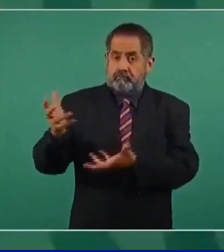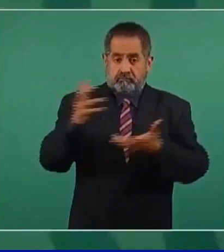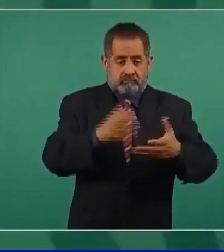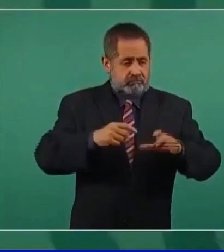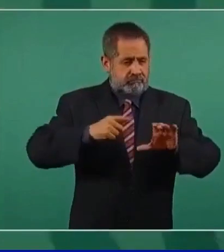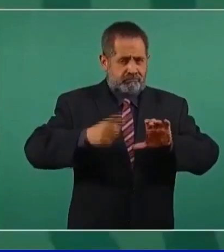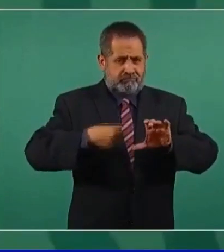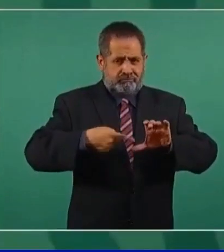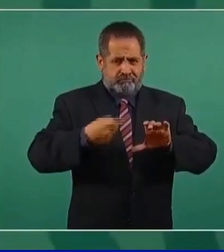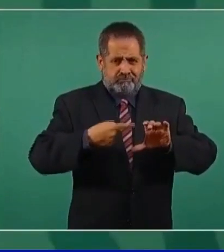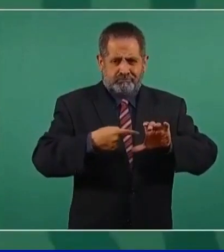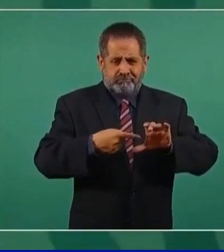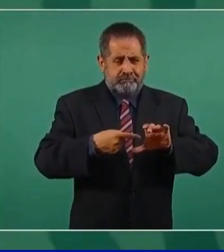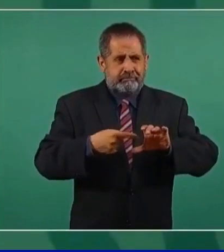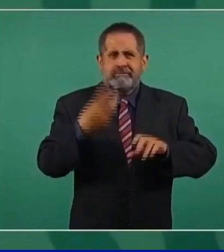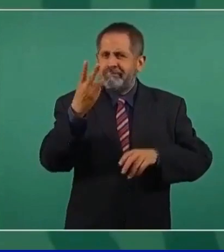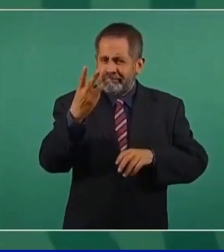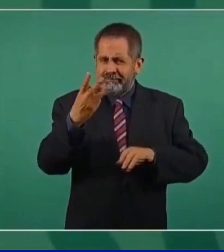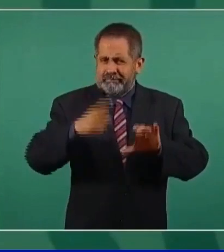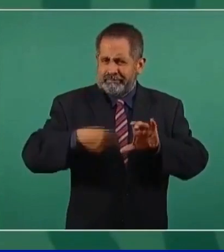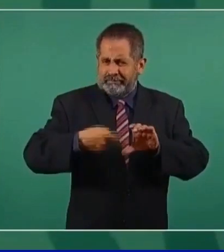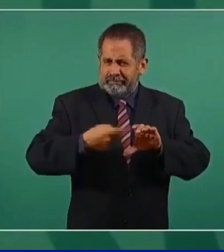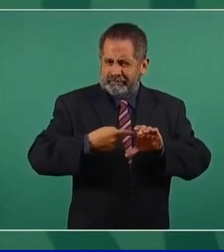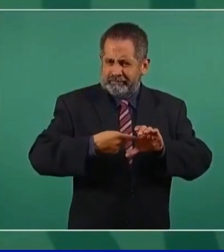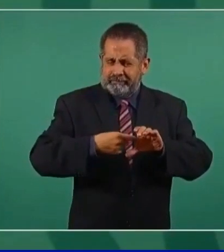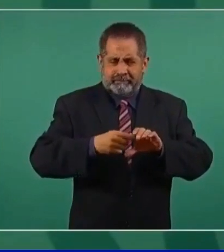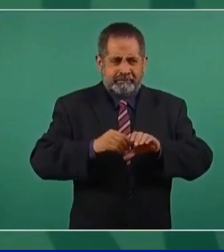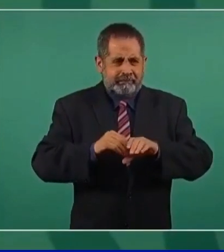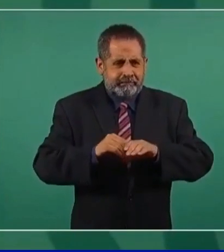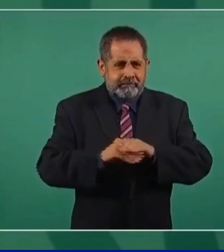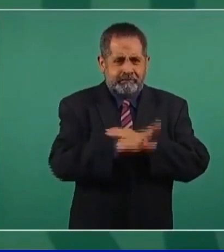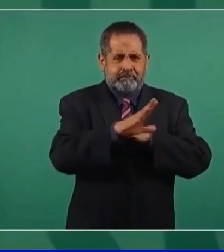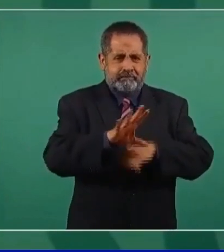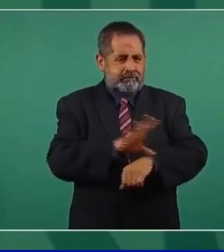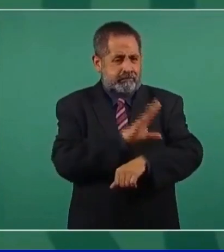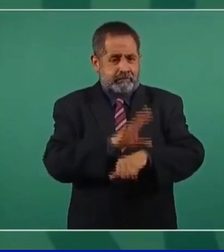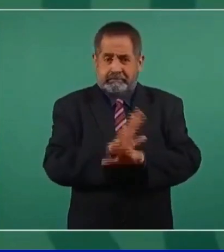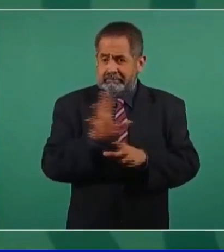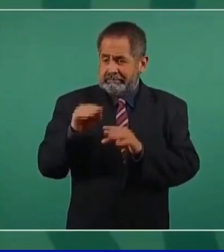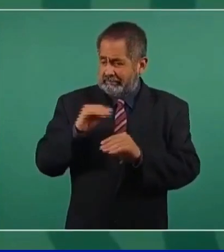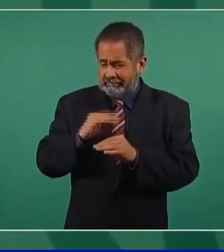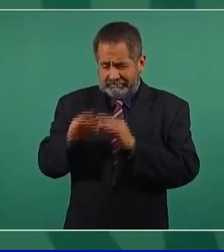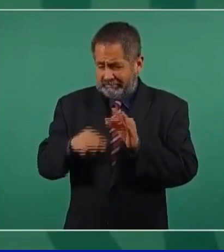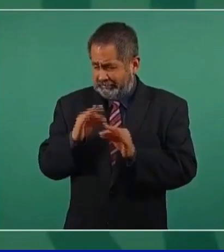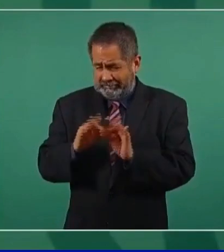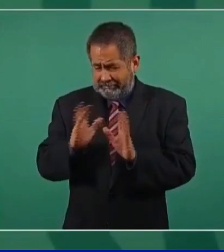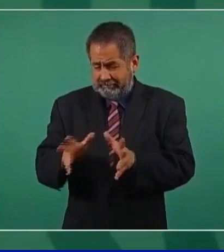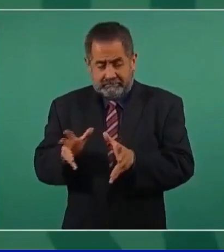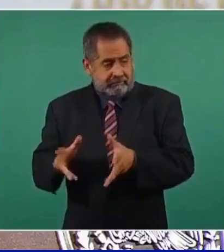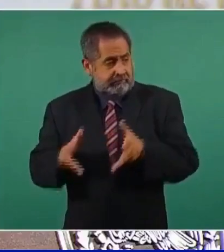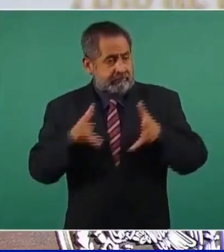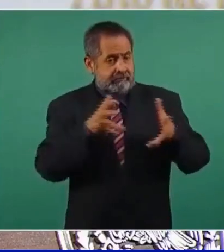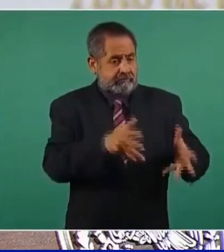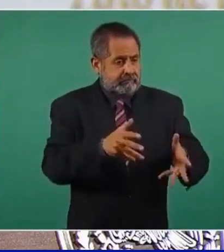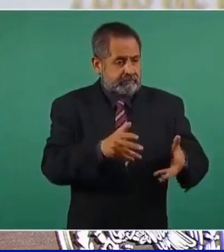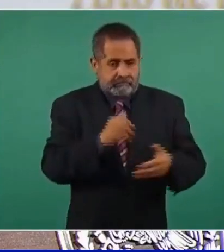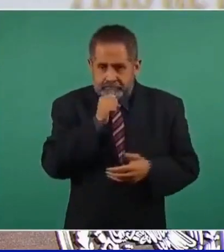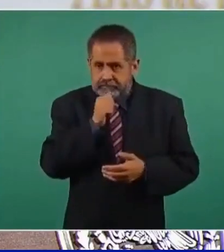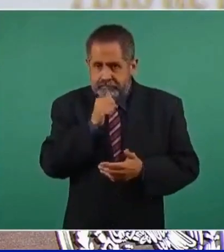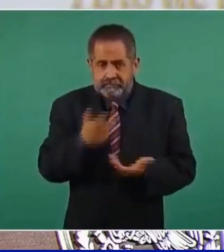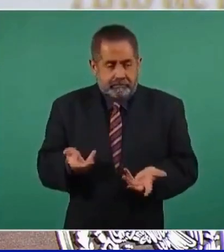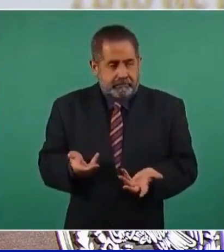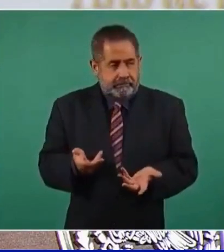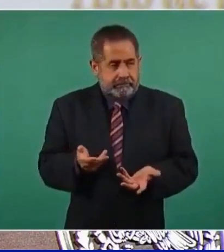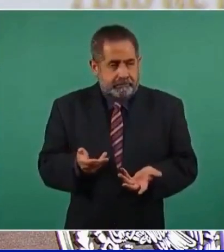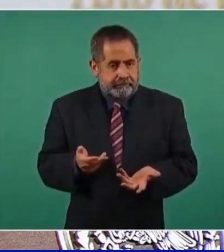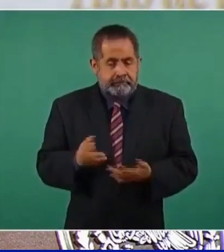no una, tres ya fabricadas y estamos a punto